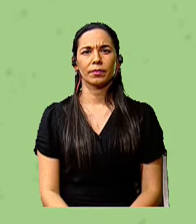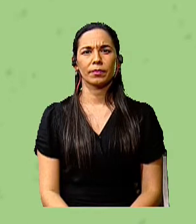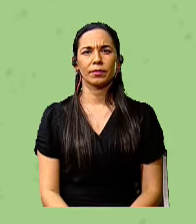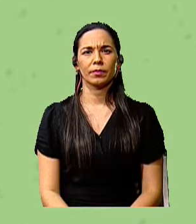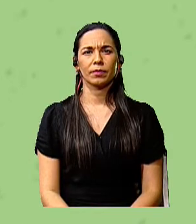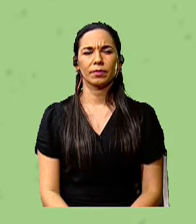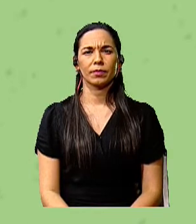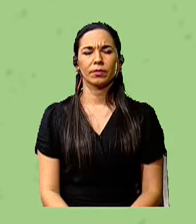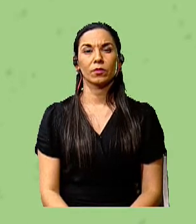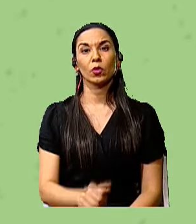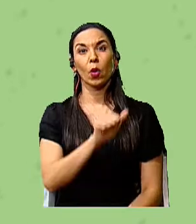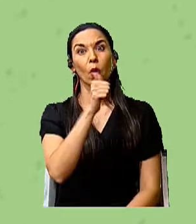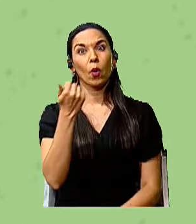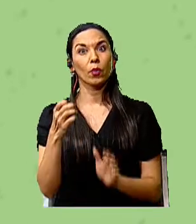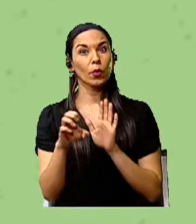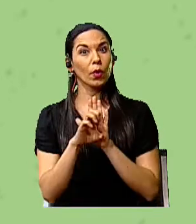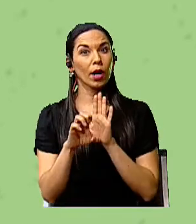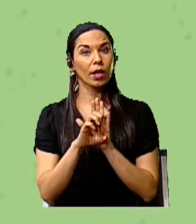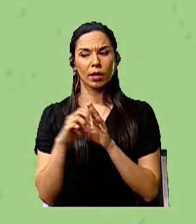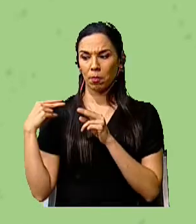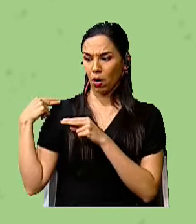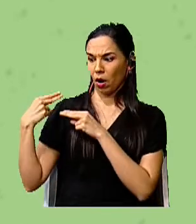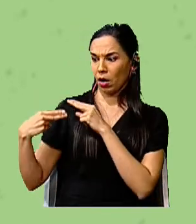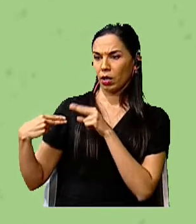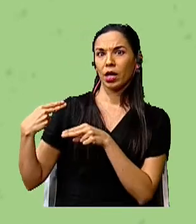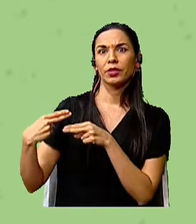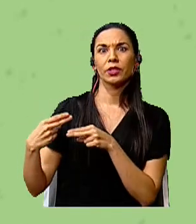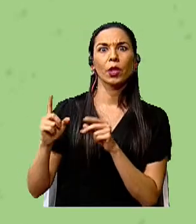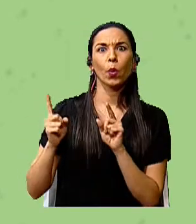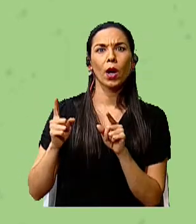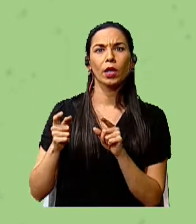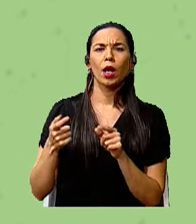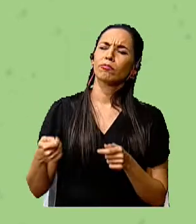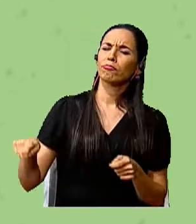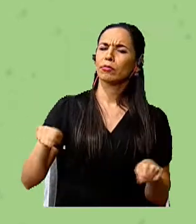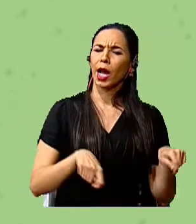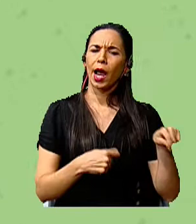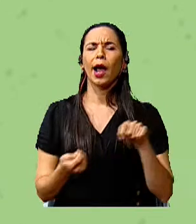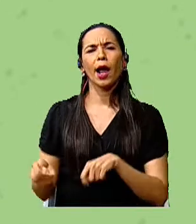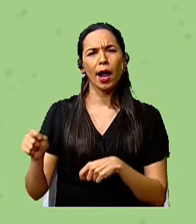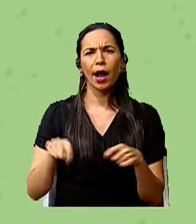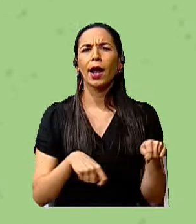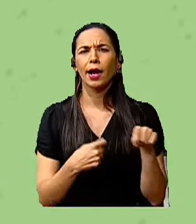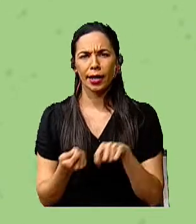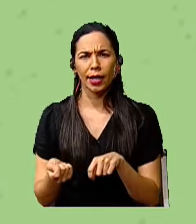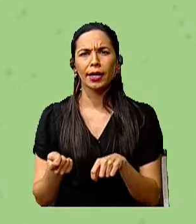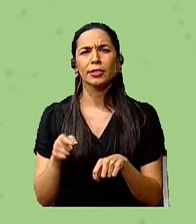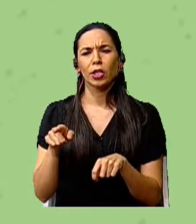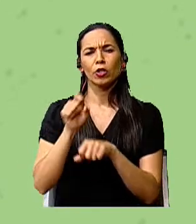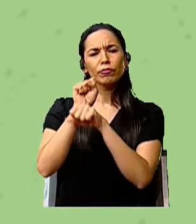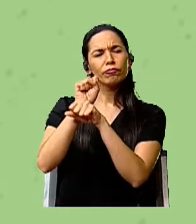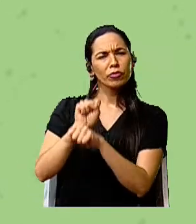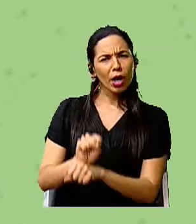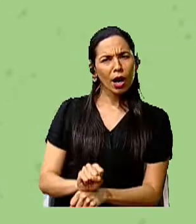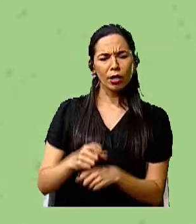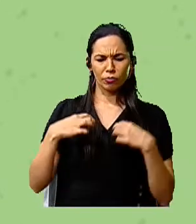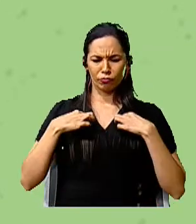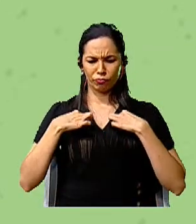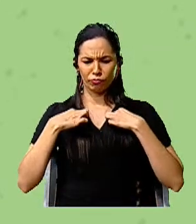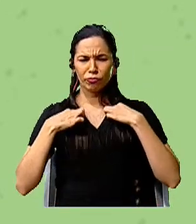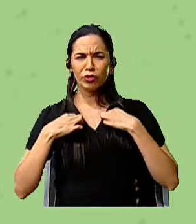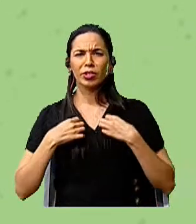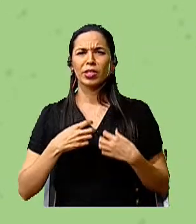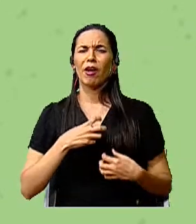Otro ejemplo de esa herencia son los bailes típicos, sus trajes, gritos